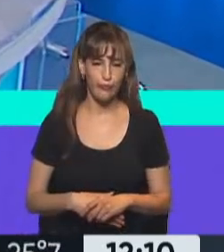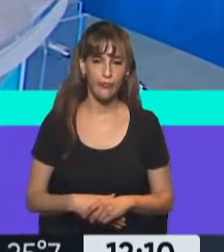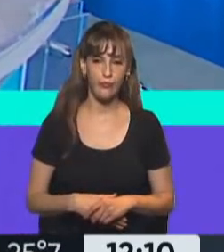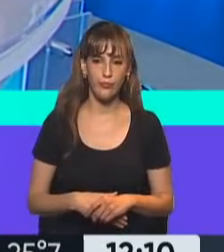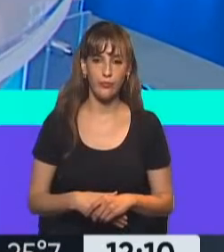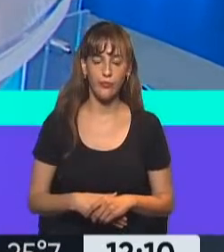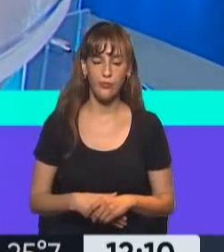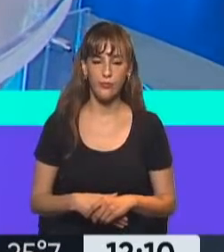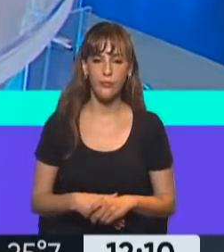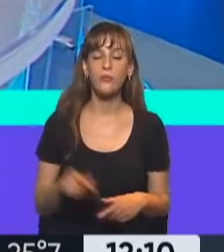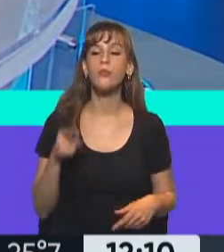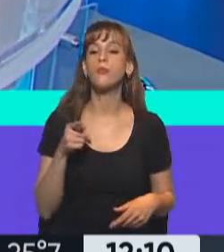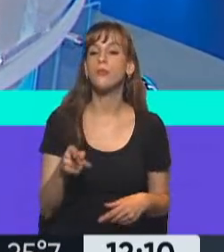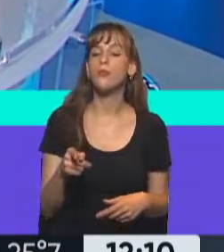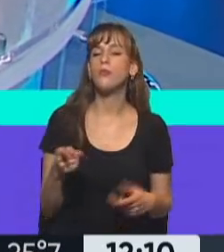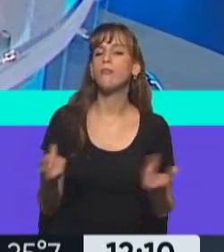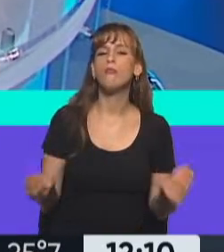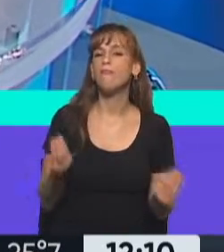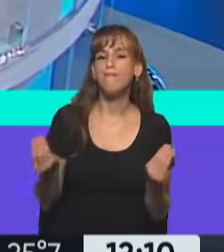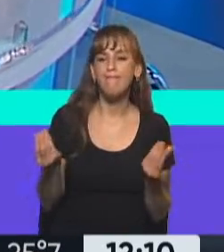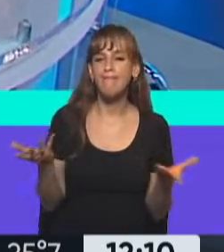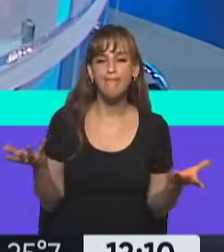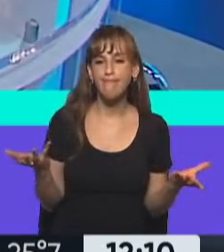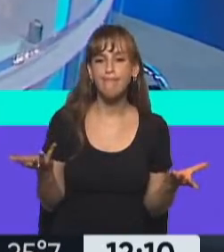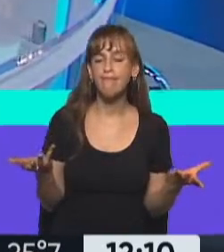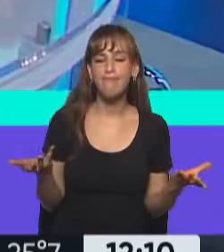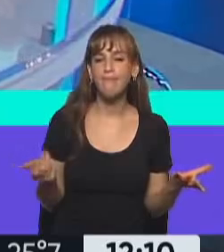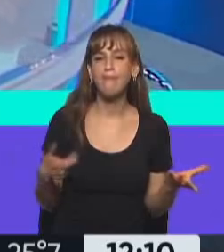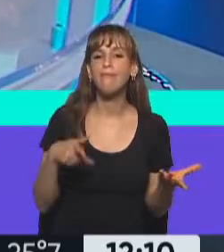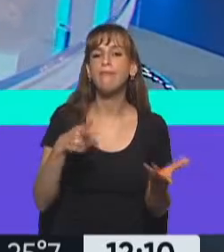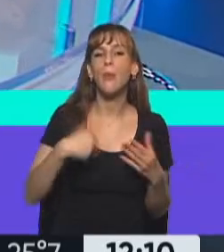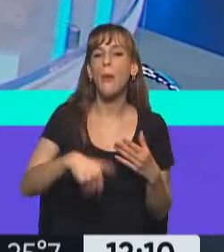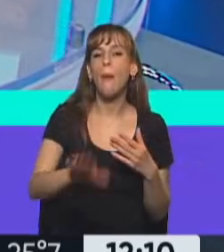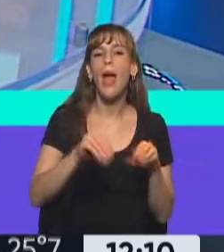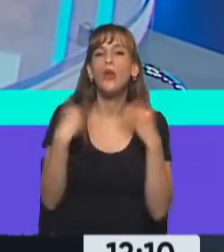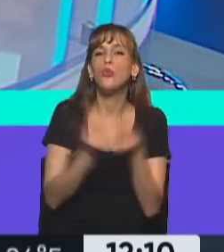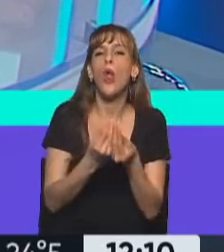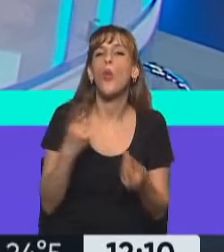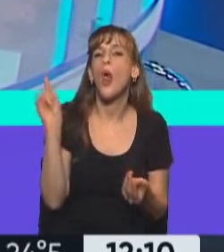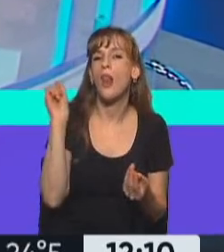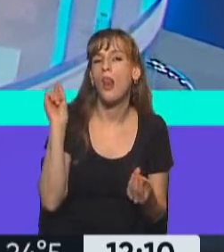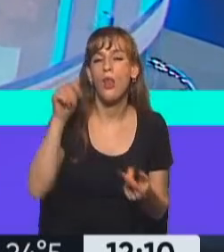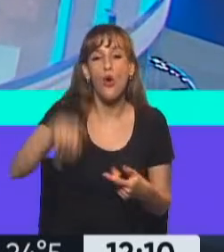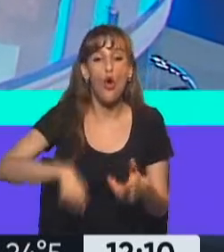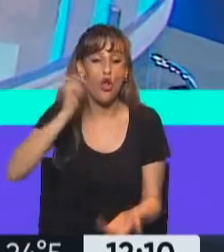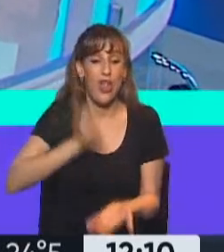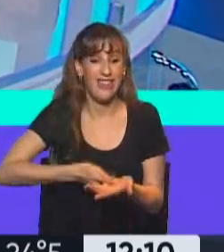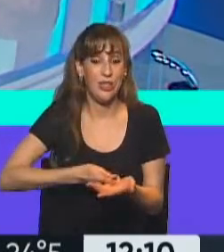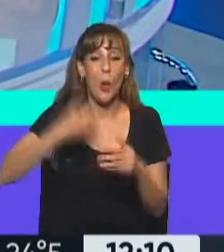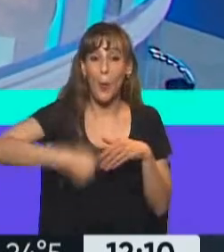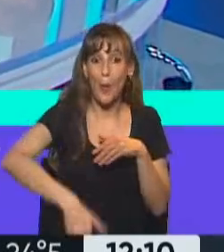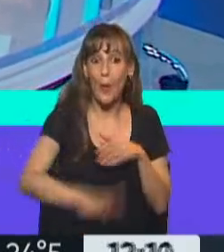¿cómo podemos... ¿Qué es lo que podemos esperar? Son medidas que no tienen efecto inmediato. Estamos hablando de una inflación que